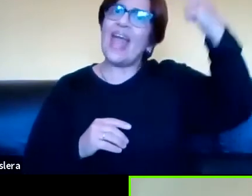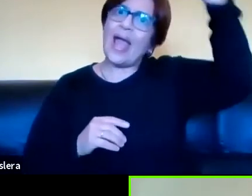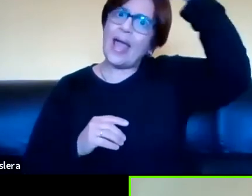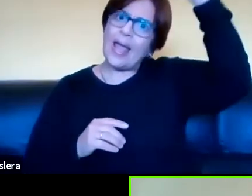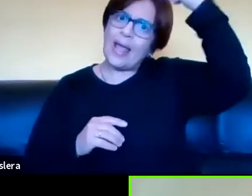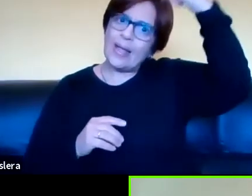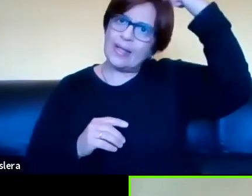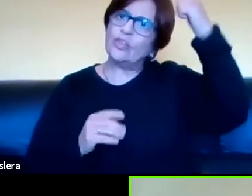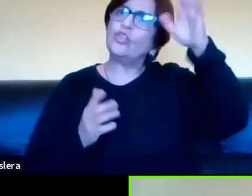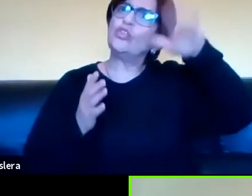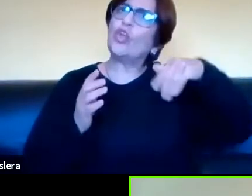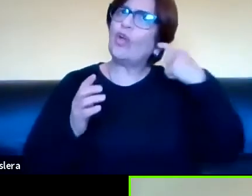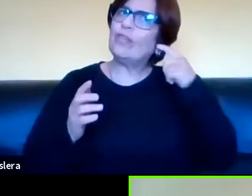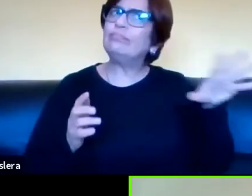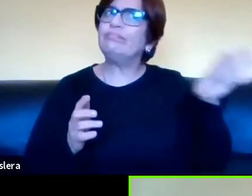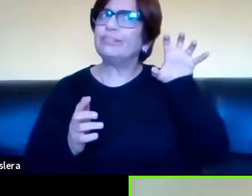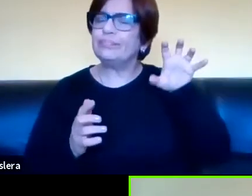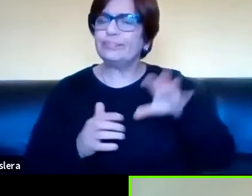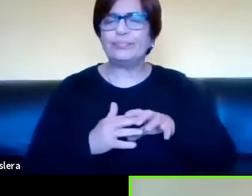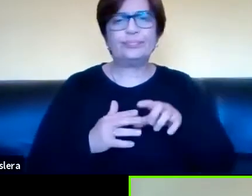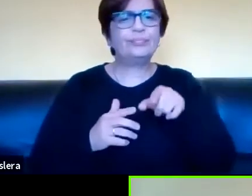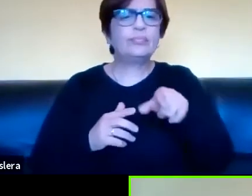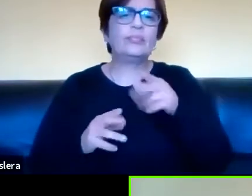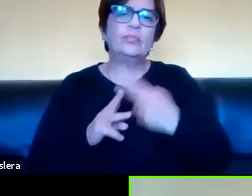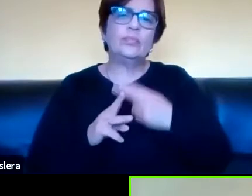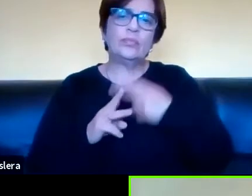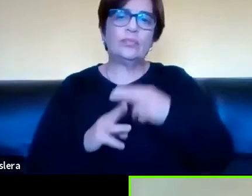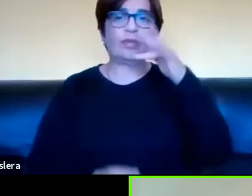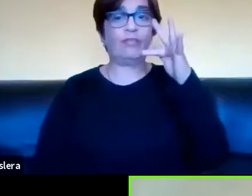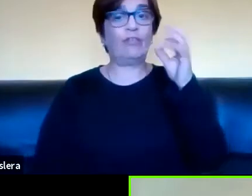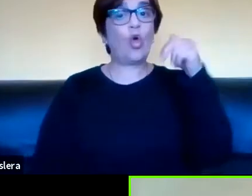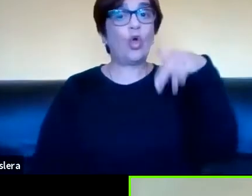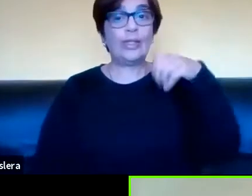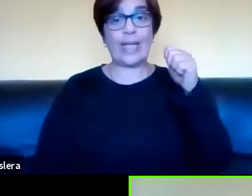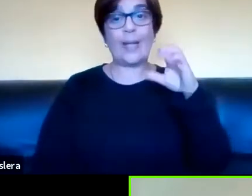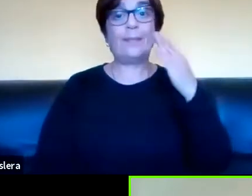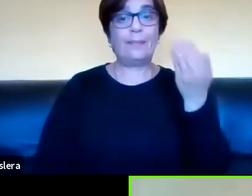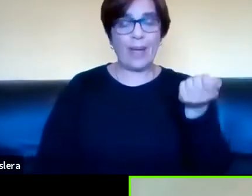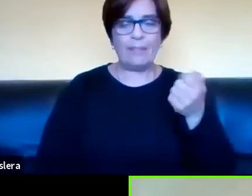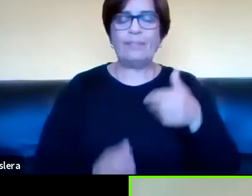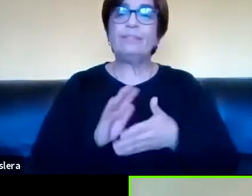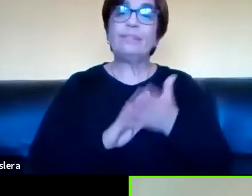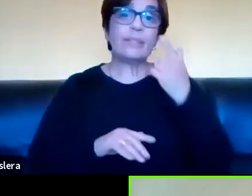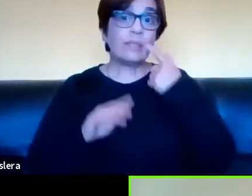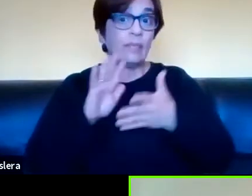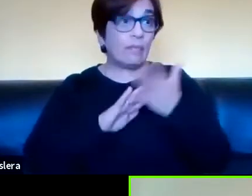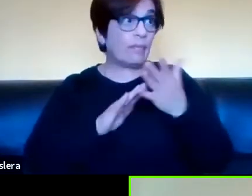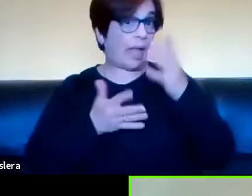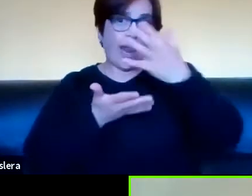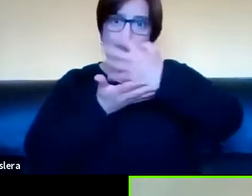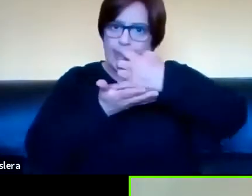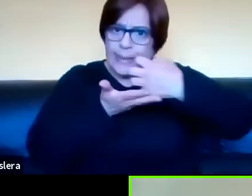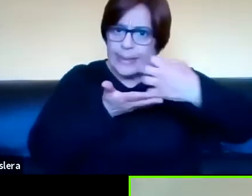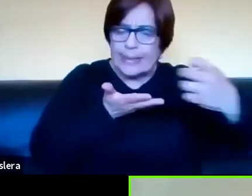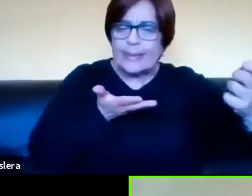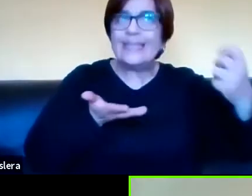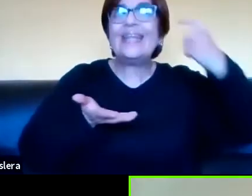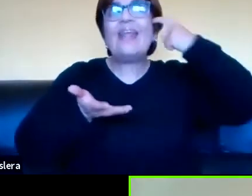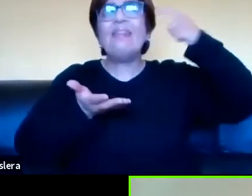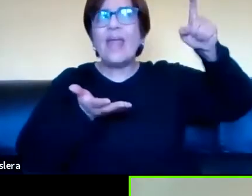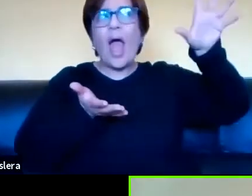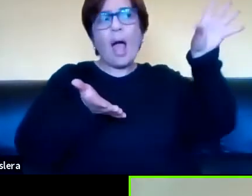sonido, que se llamó fonema. Entonces, lo que hace la escritura es, al representar las ideas,